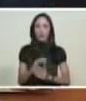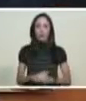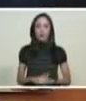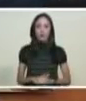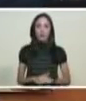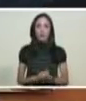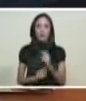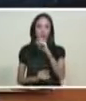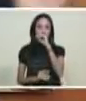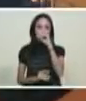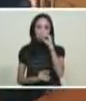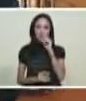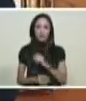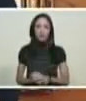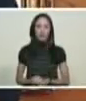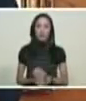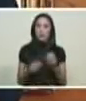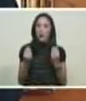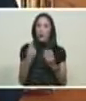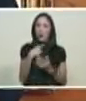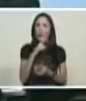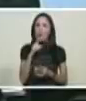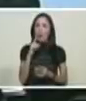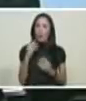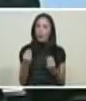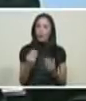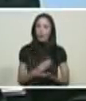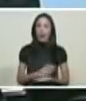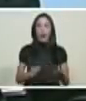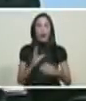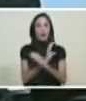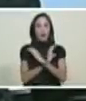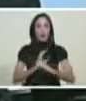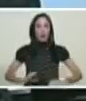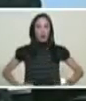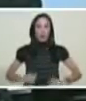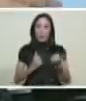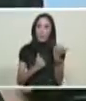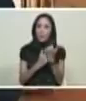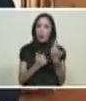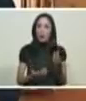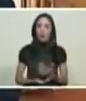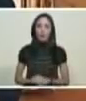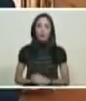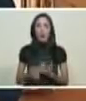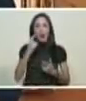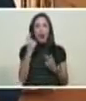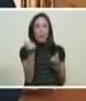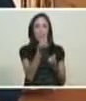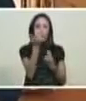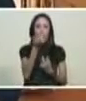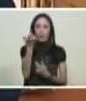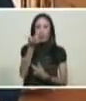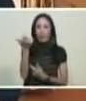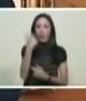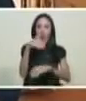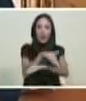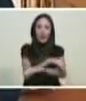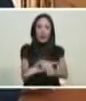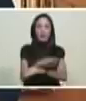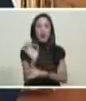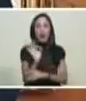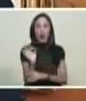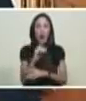¿cómo se llama eso? cristianismo aquí no estamos persiguiendo a los colombianos en las calles o campañas públicas